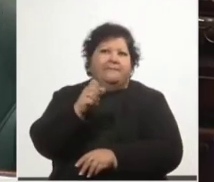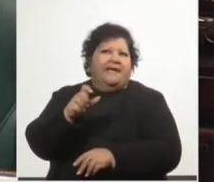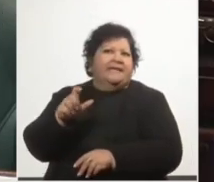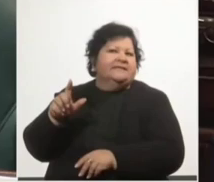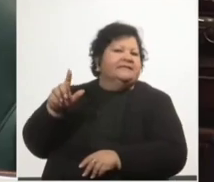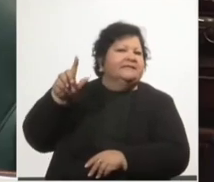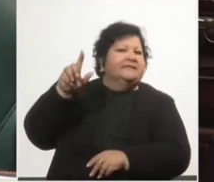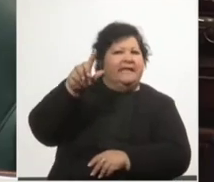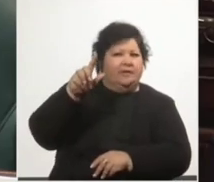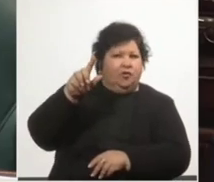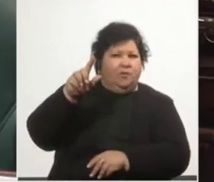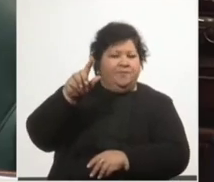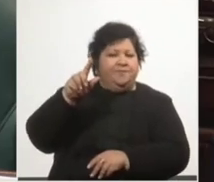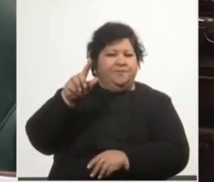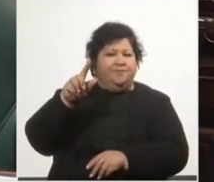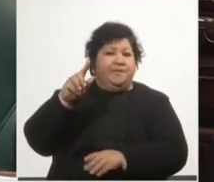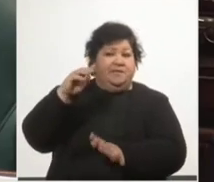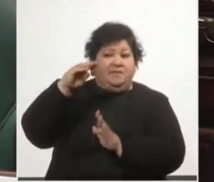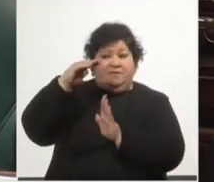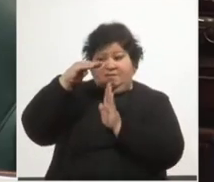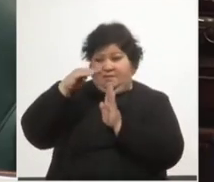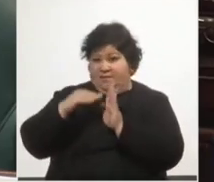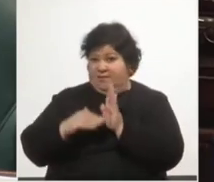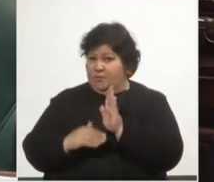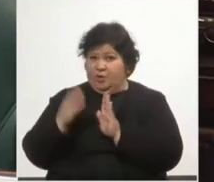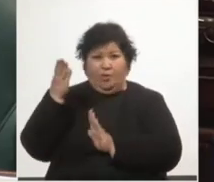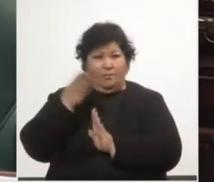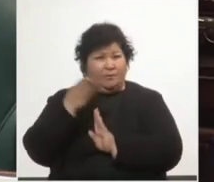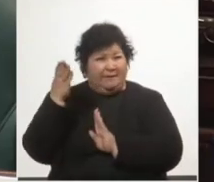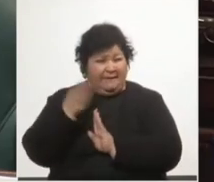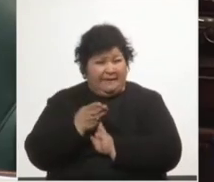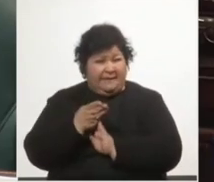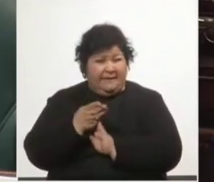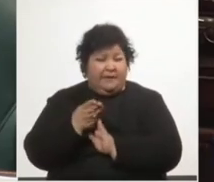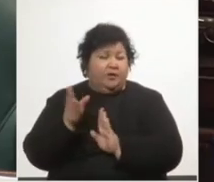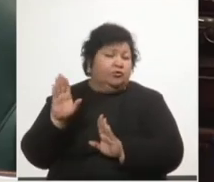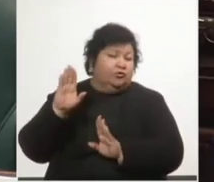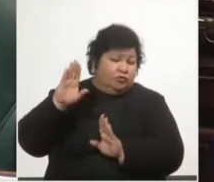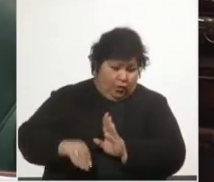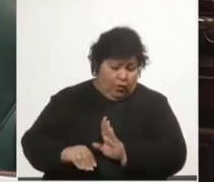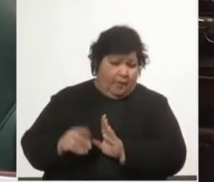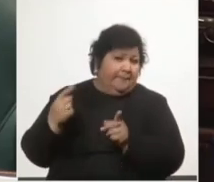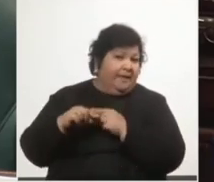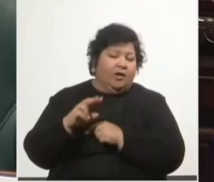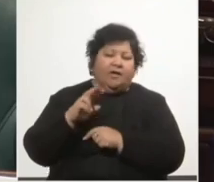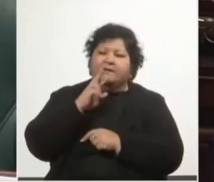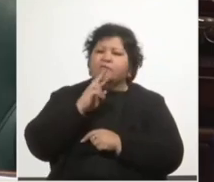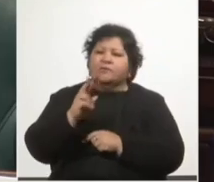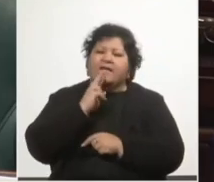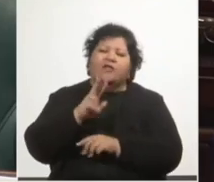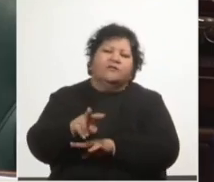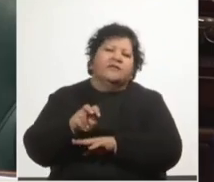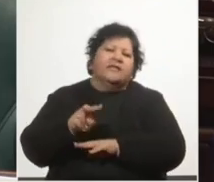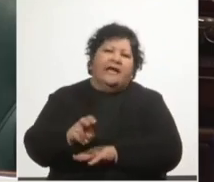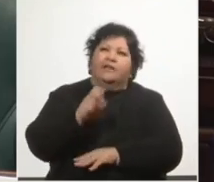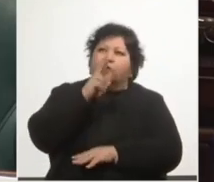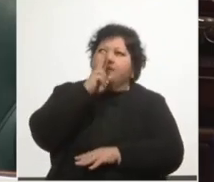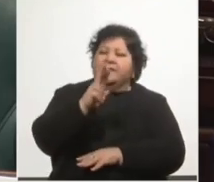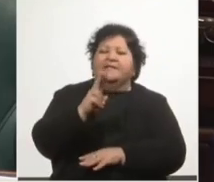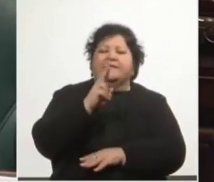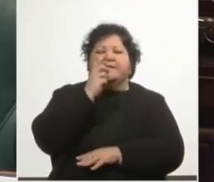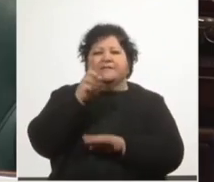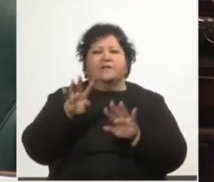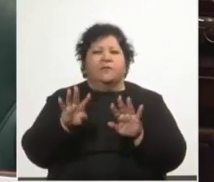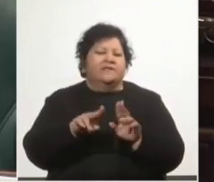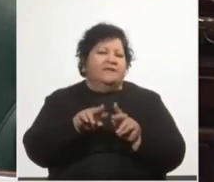porcentajes del PIB se redujeron, todos excepto el resultado fiscal estructural de 2019 que se